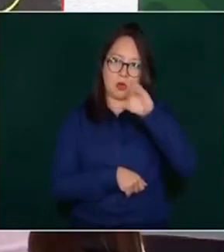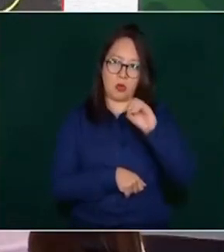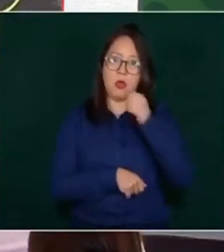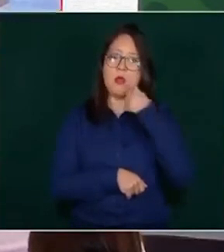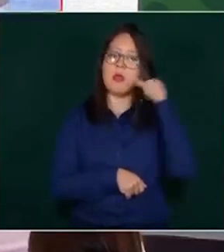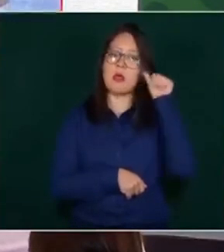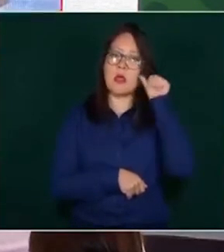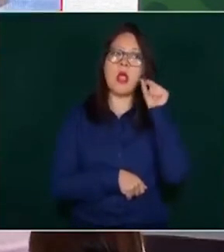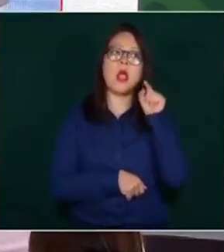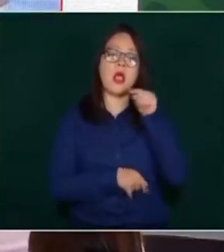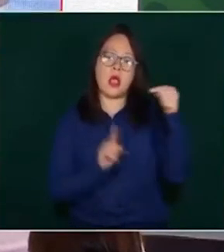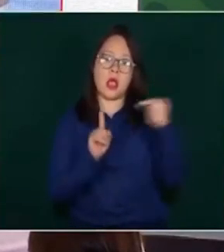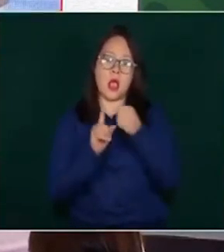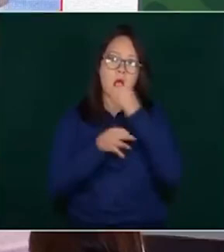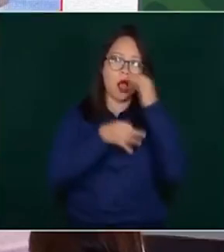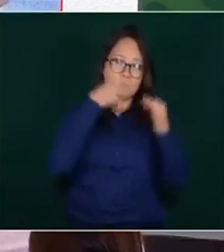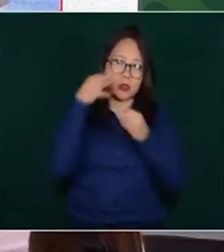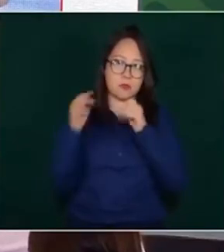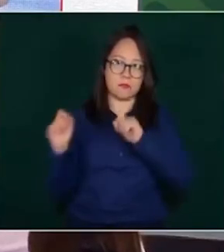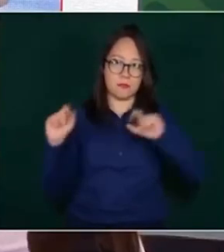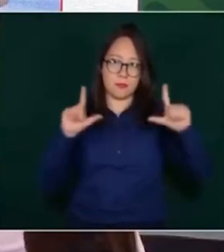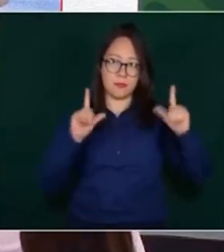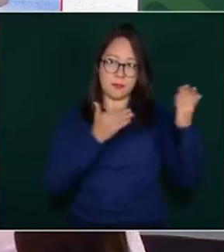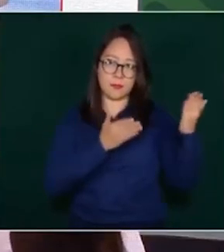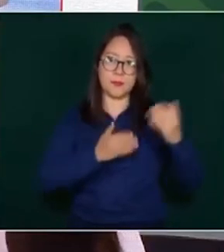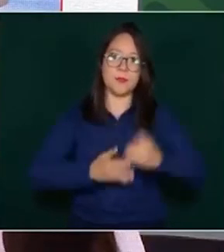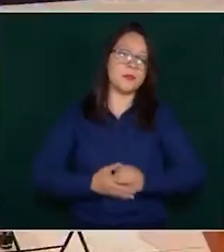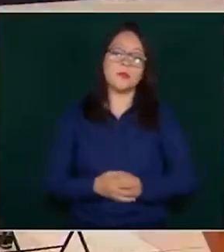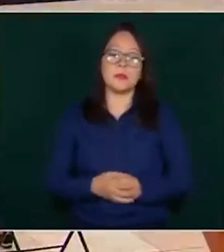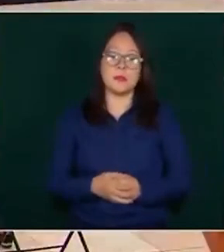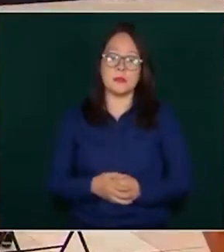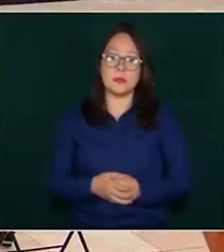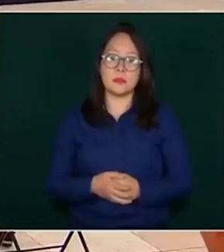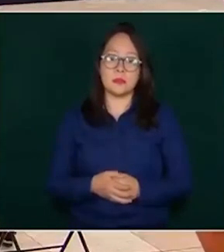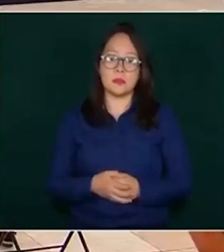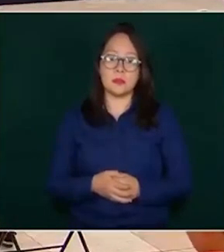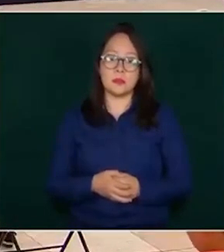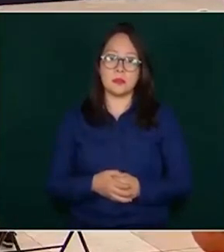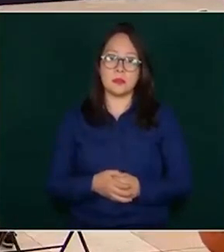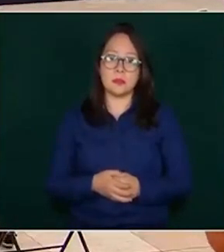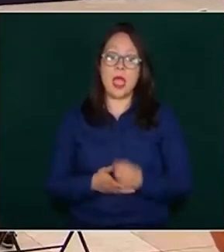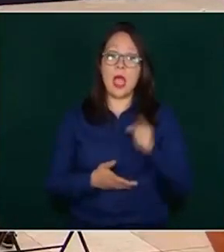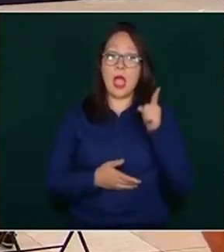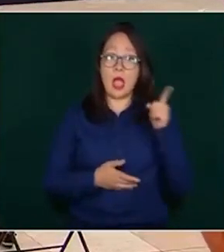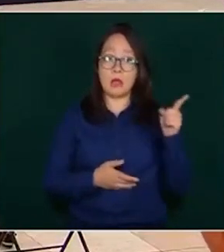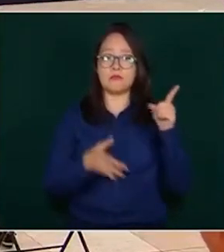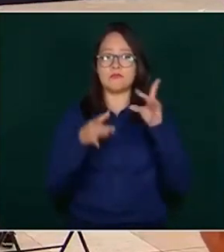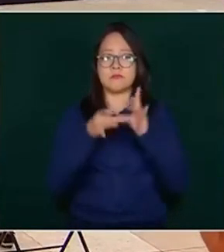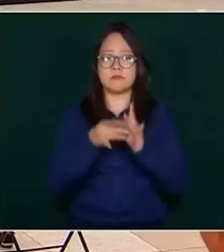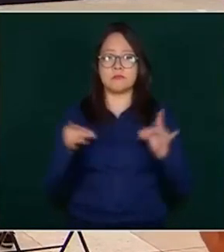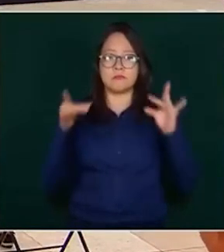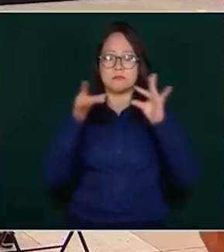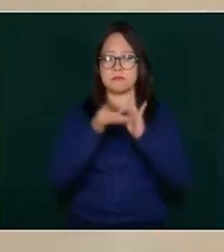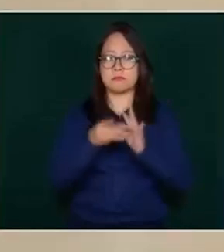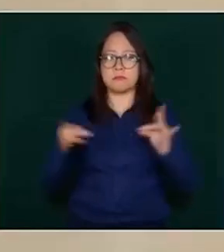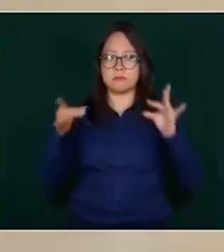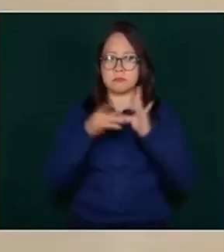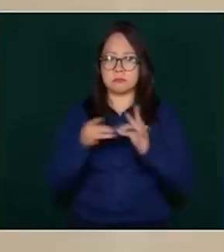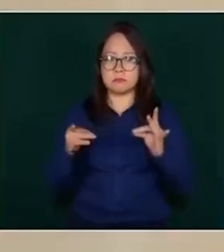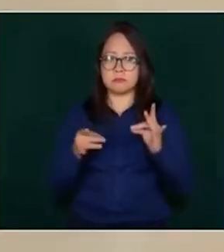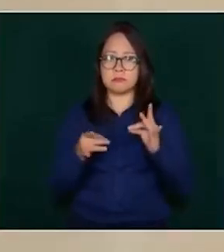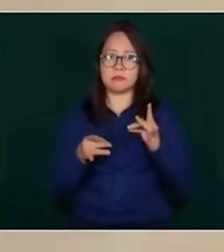ponemos la siguiente gráfica, donde señalan que en el reconocimiento de